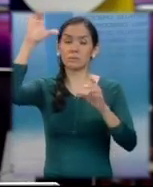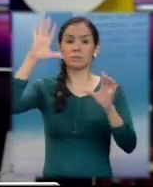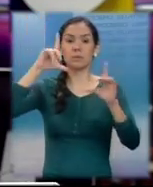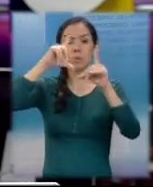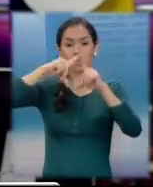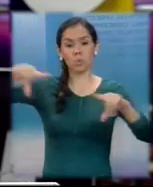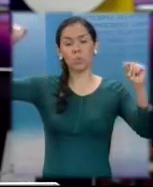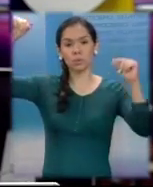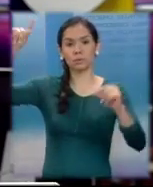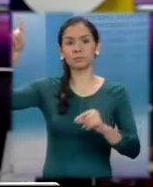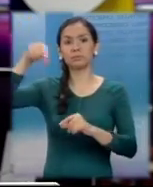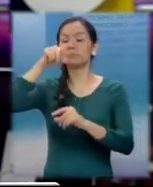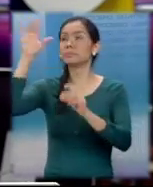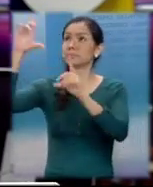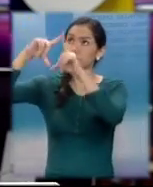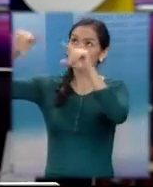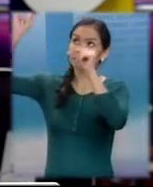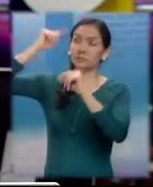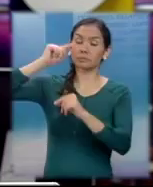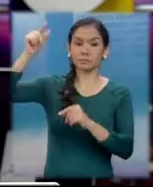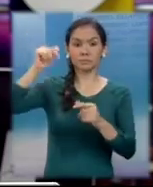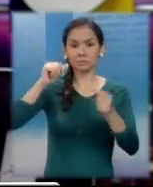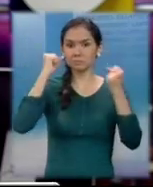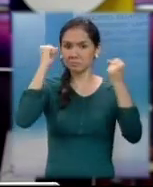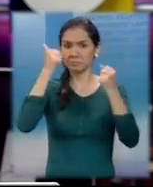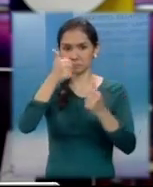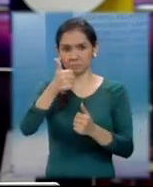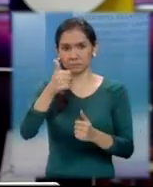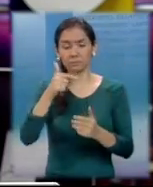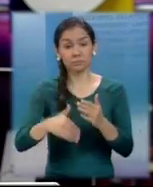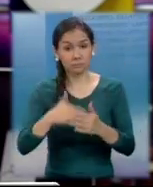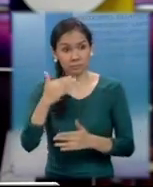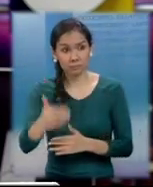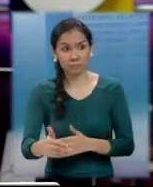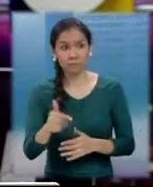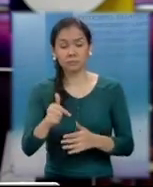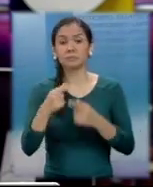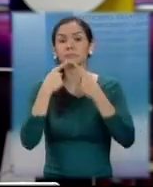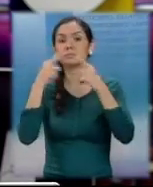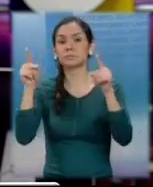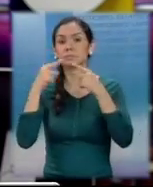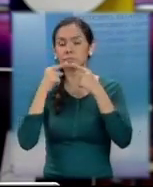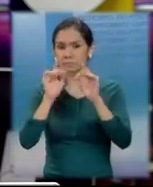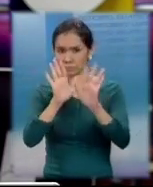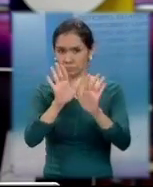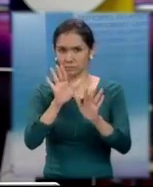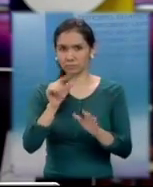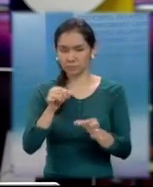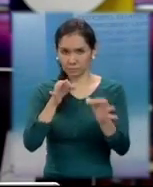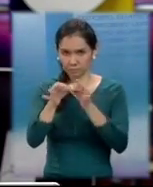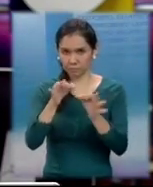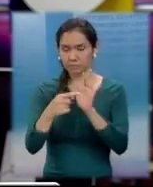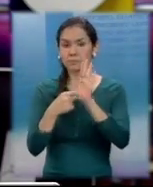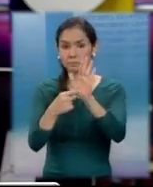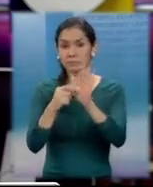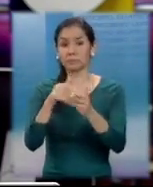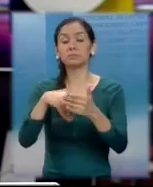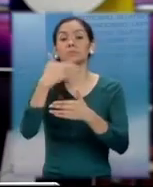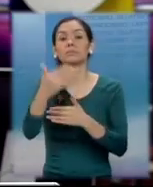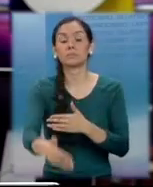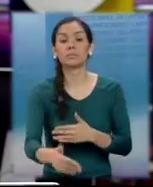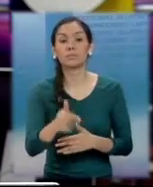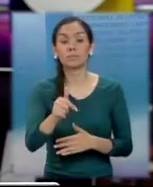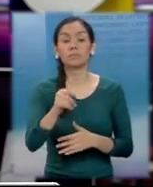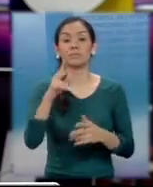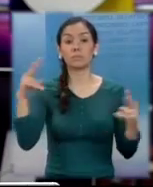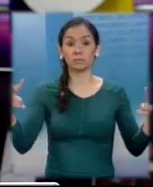preparativos para los próximos años debido al éxito de la misma. Pero asimismo anunciamos una información que a continuación le presentamos. Y es que a partir del próximo